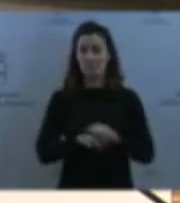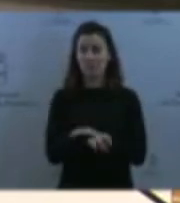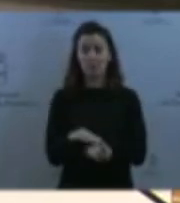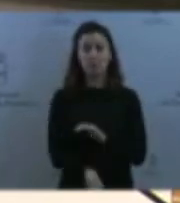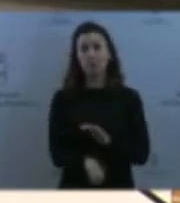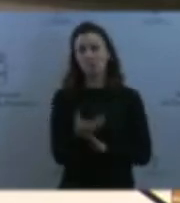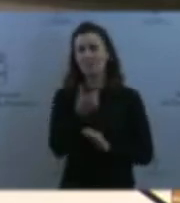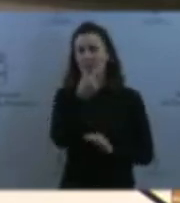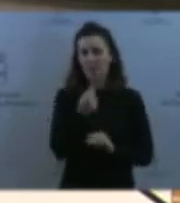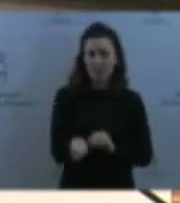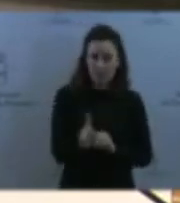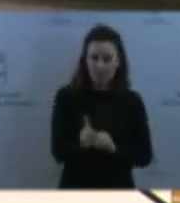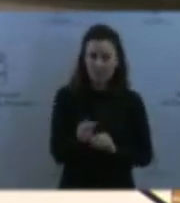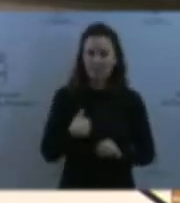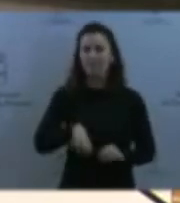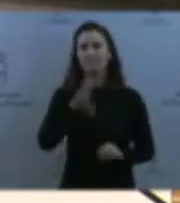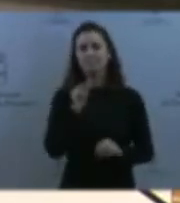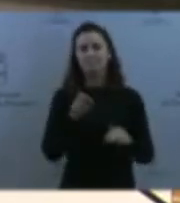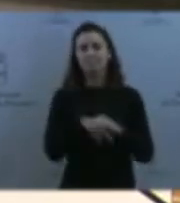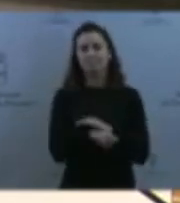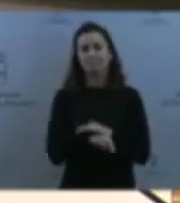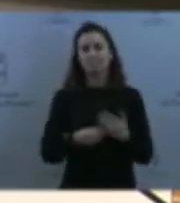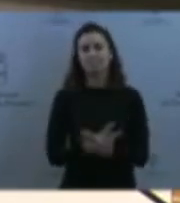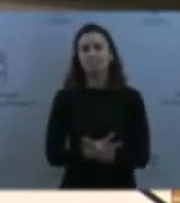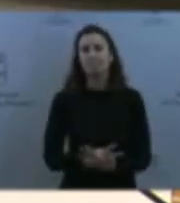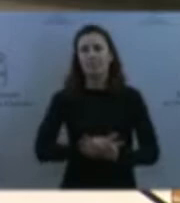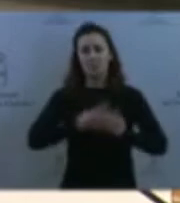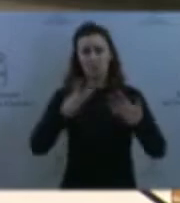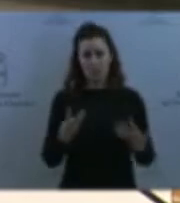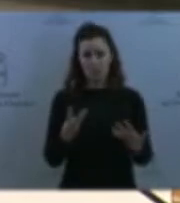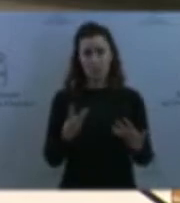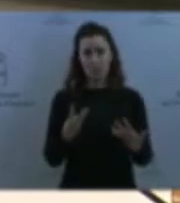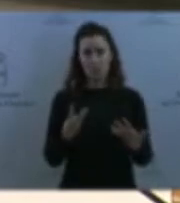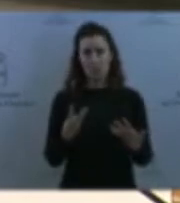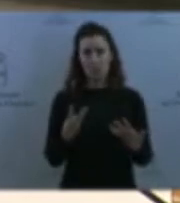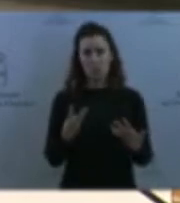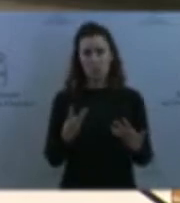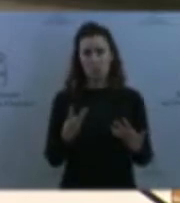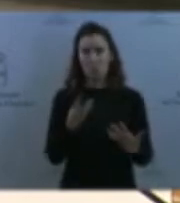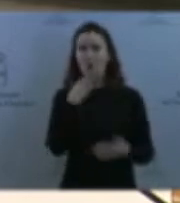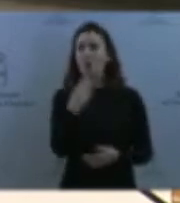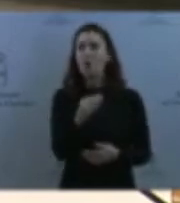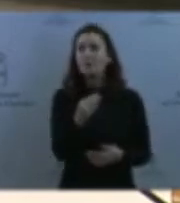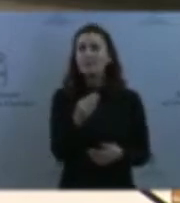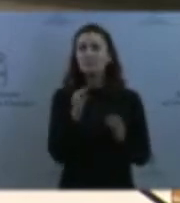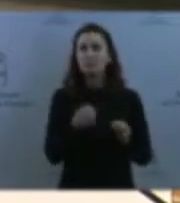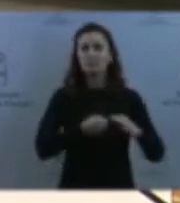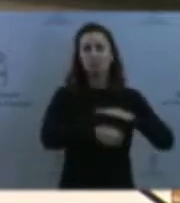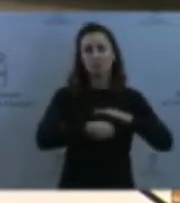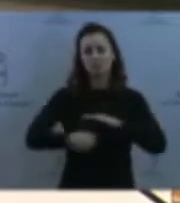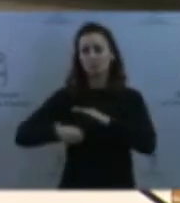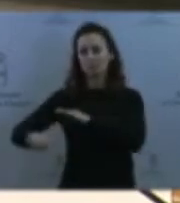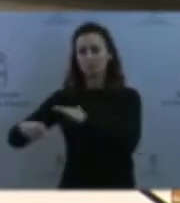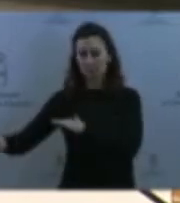no más de dieciocho menores en cada uno de los recursos, con una dispersión también geográfica en toda